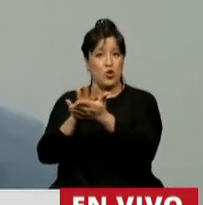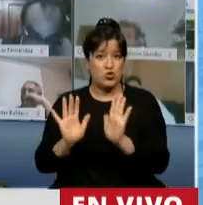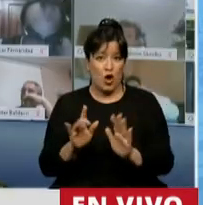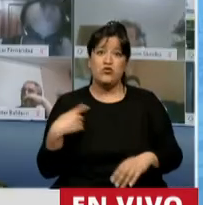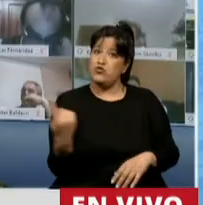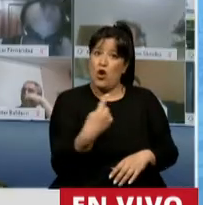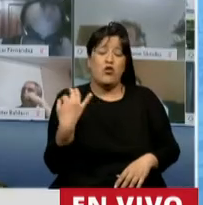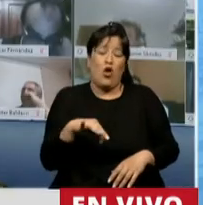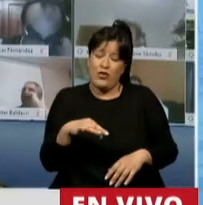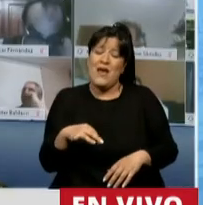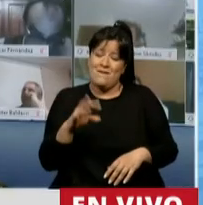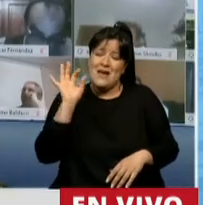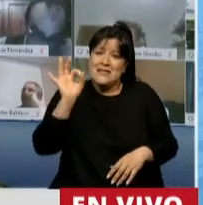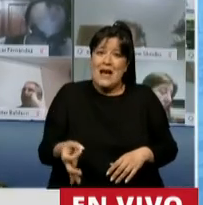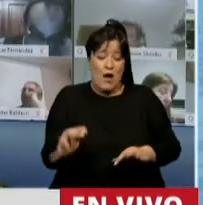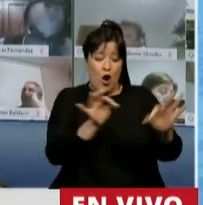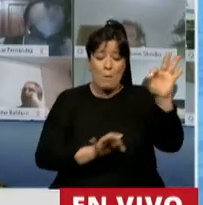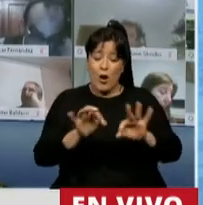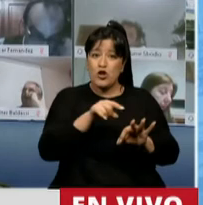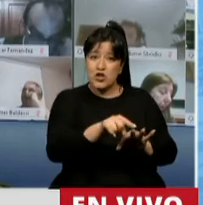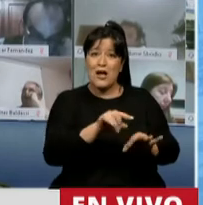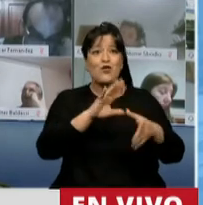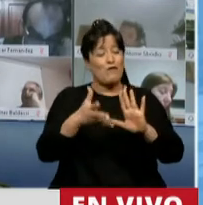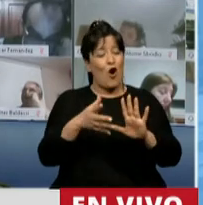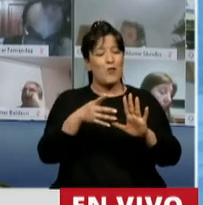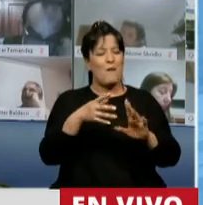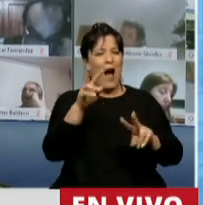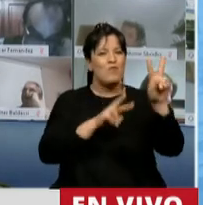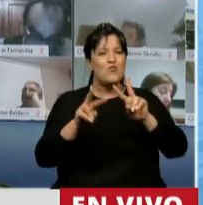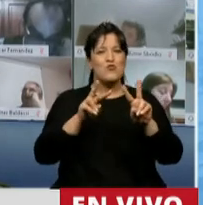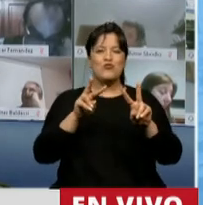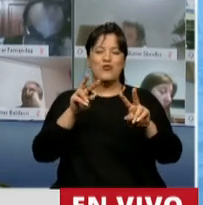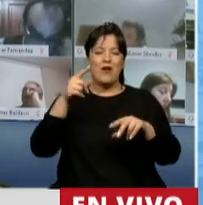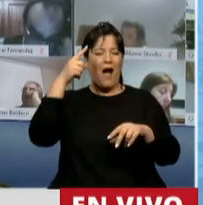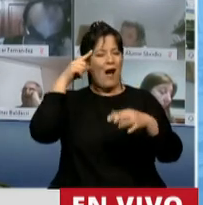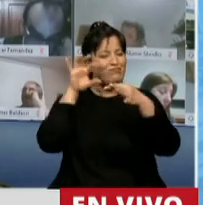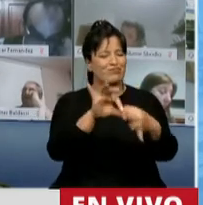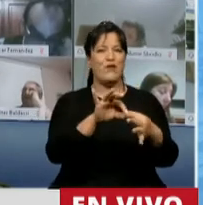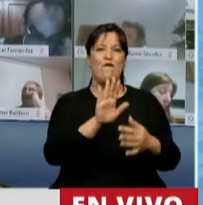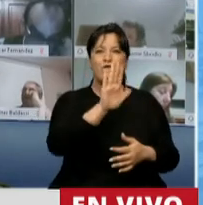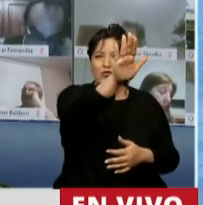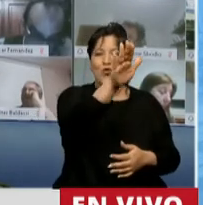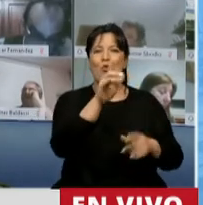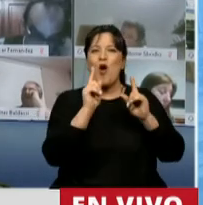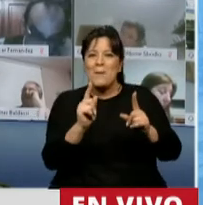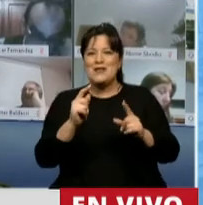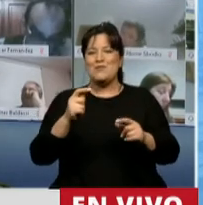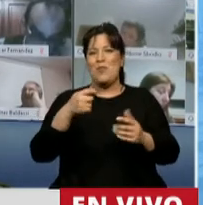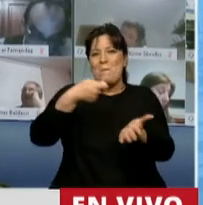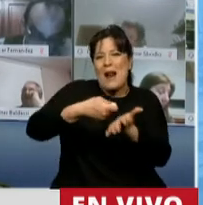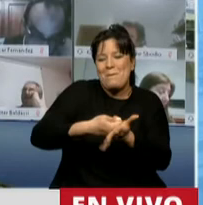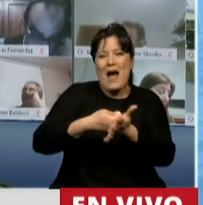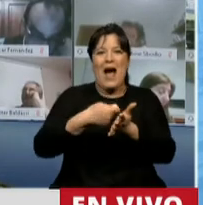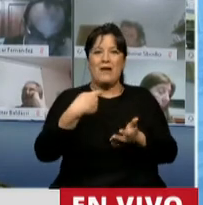asumir, que este proyecto le da perspectiva de futuro al financiamiento del programa de reparación histórica, porque los fondos de